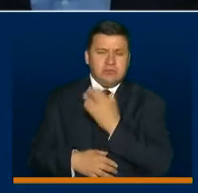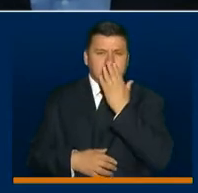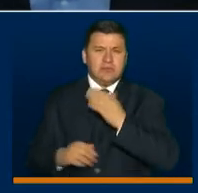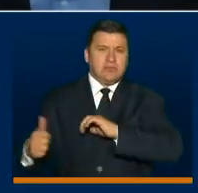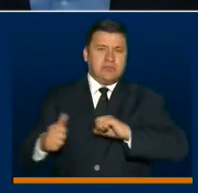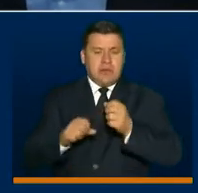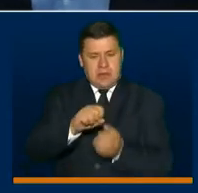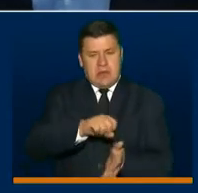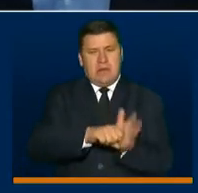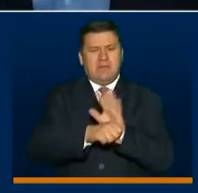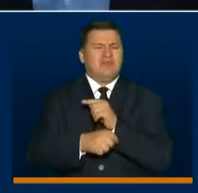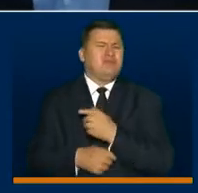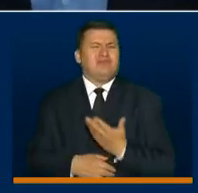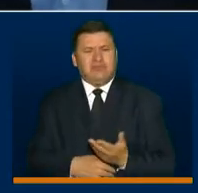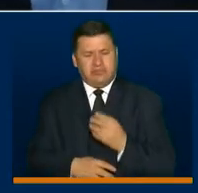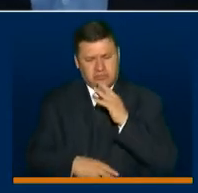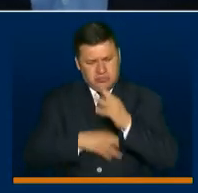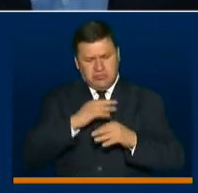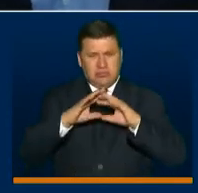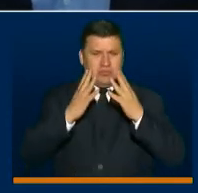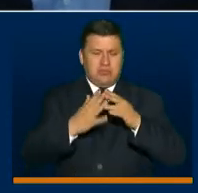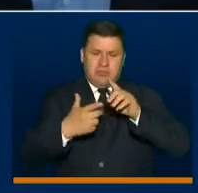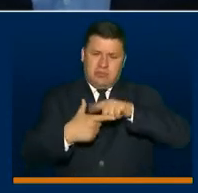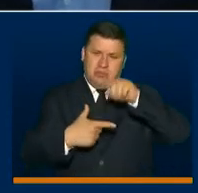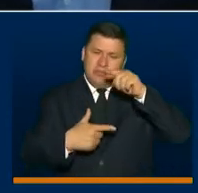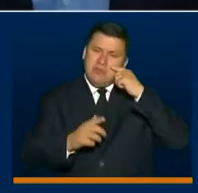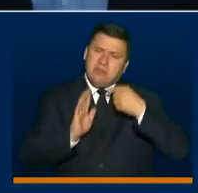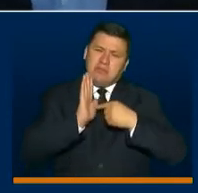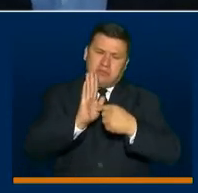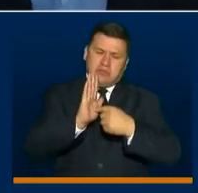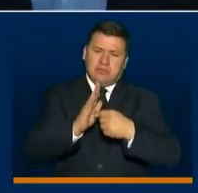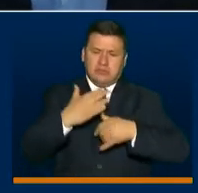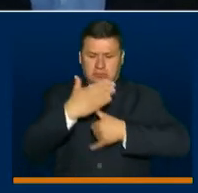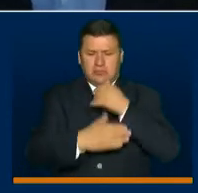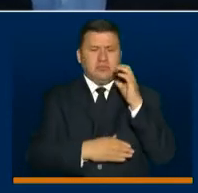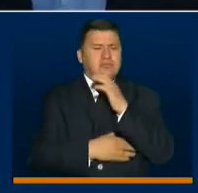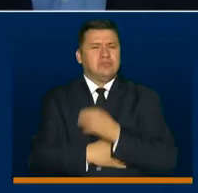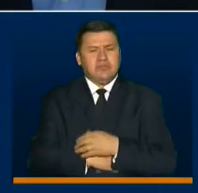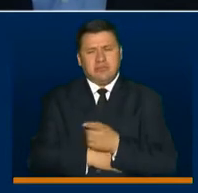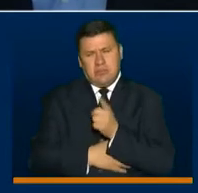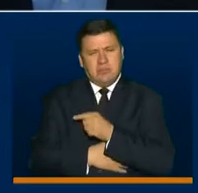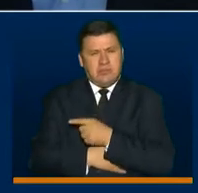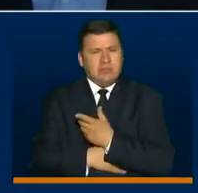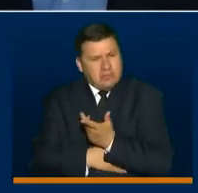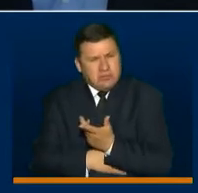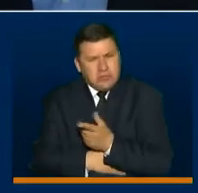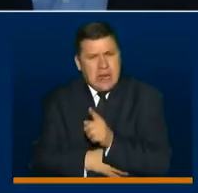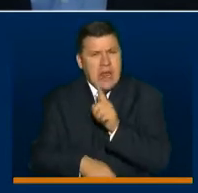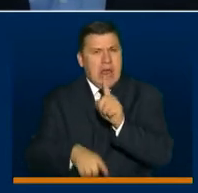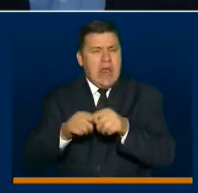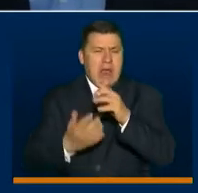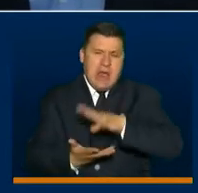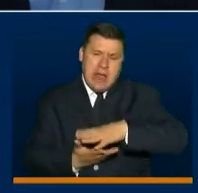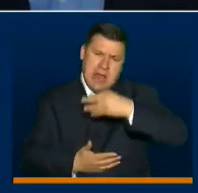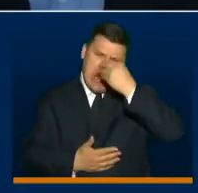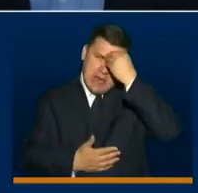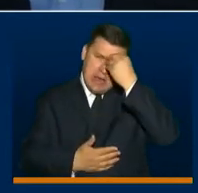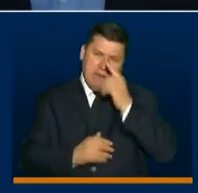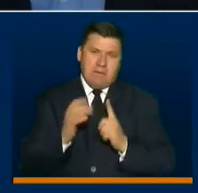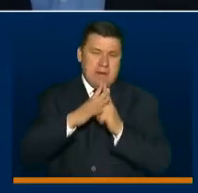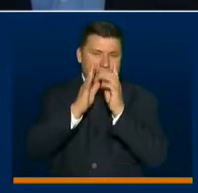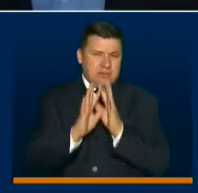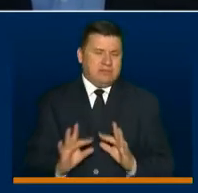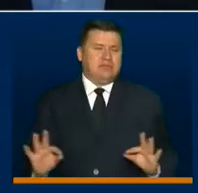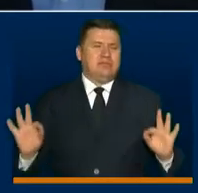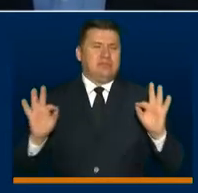comportamiento de la pandemia en el mundo, los indicadores que estamos observando en el país y también algunas de las lecciones que usted cree serán